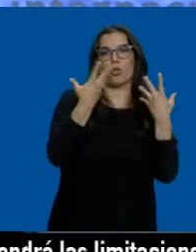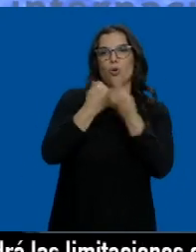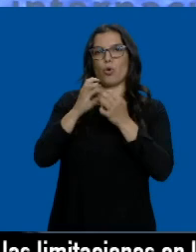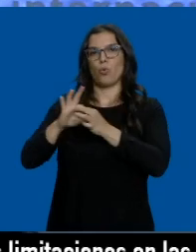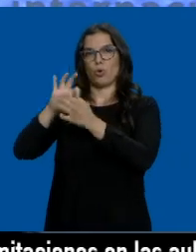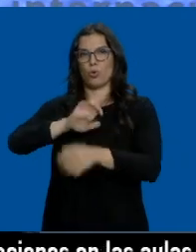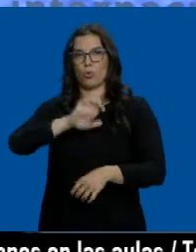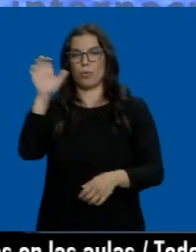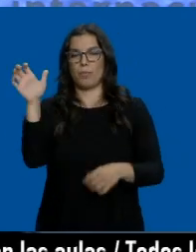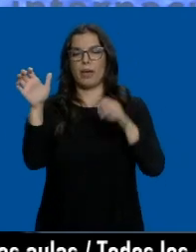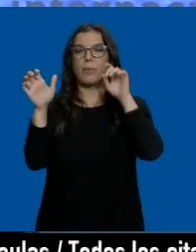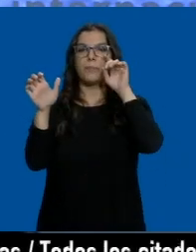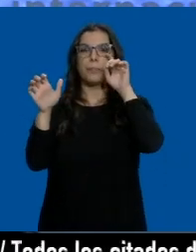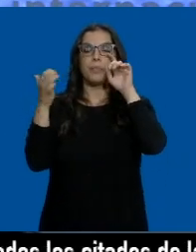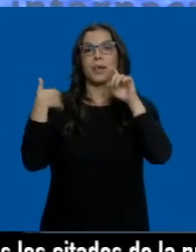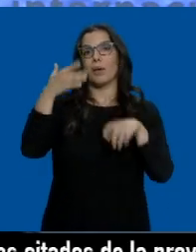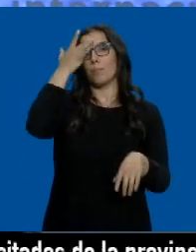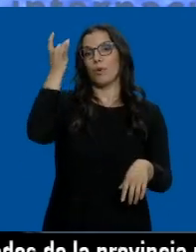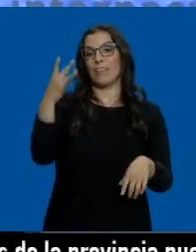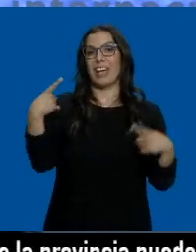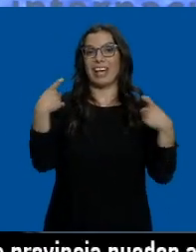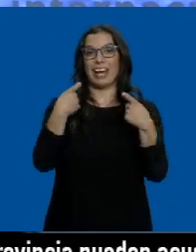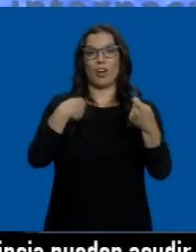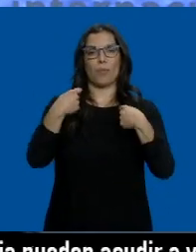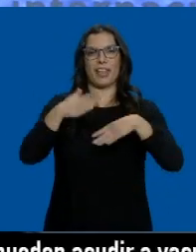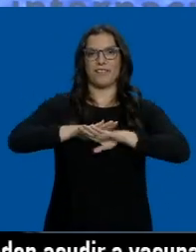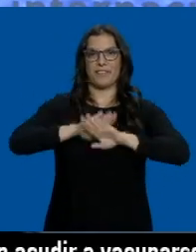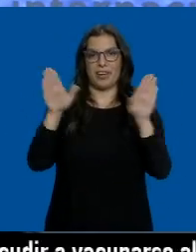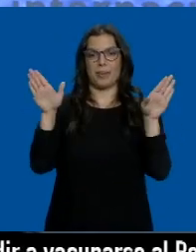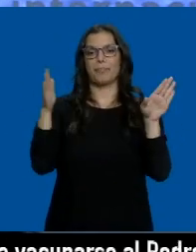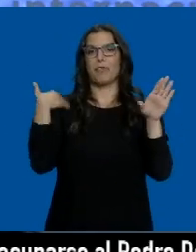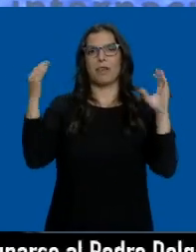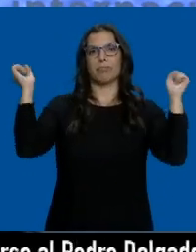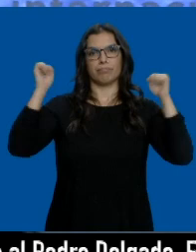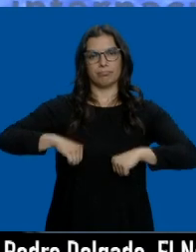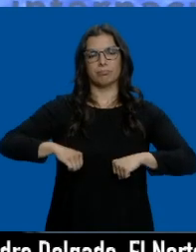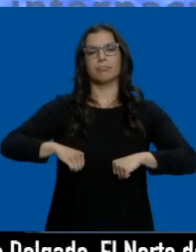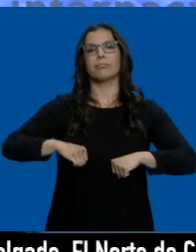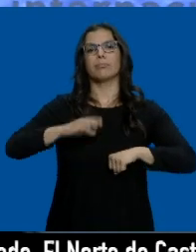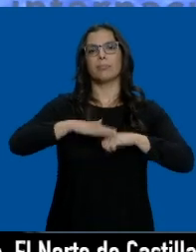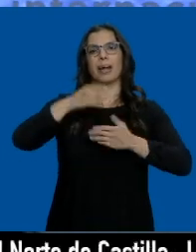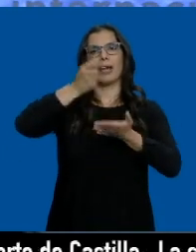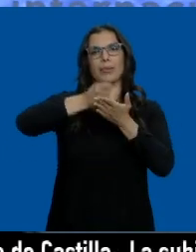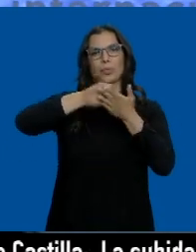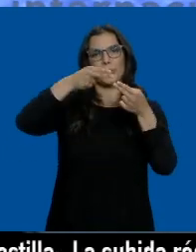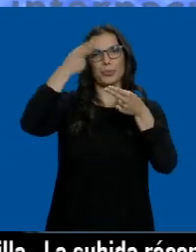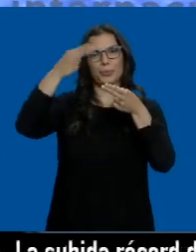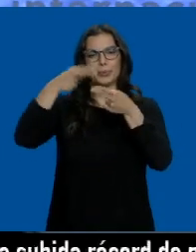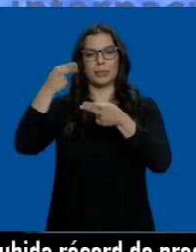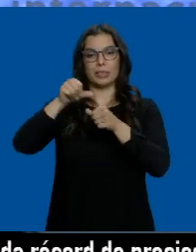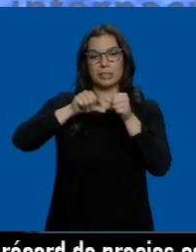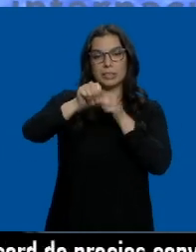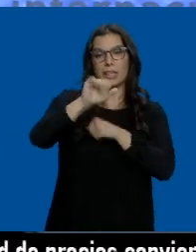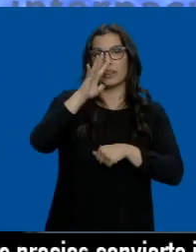Europea que han zanjado por fin su guerra comercial. Han llegado a un acuerdo para eliminar los aranceles durante los